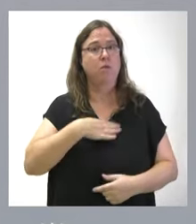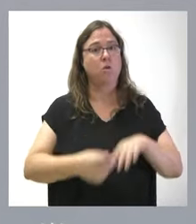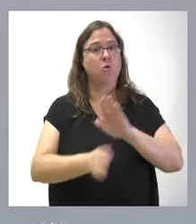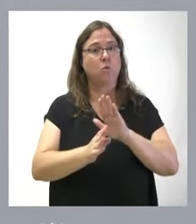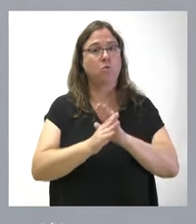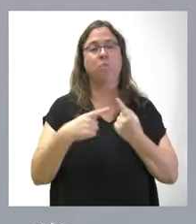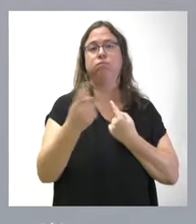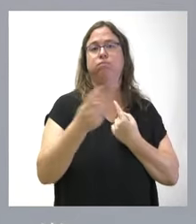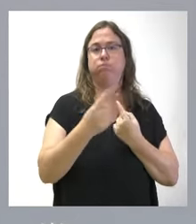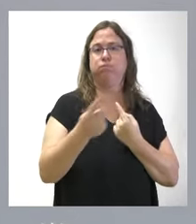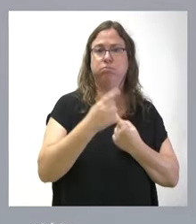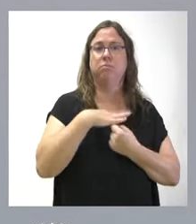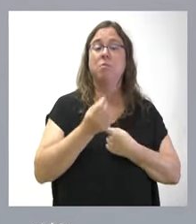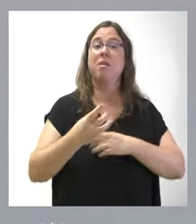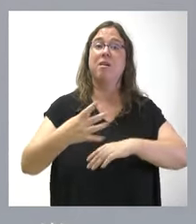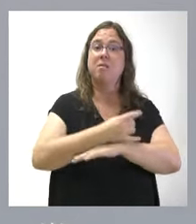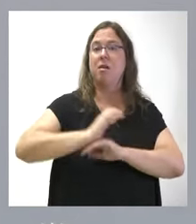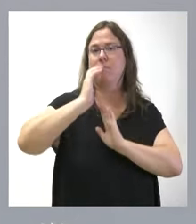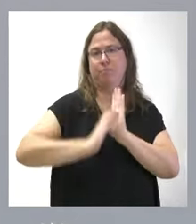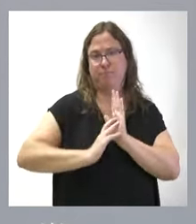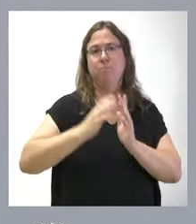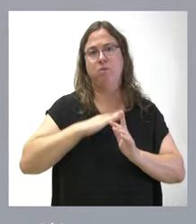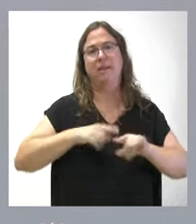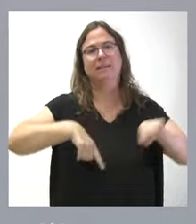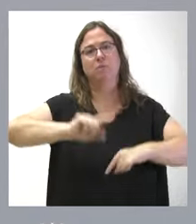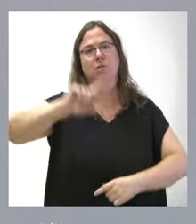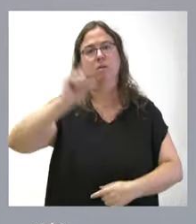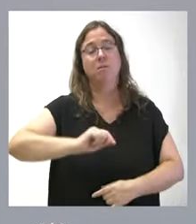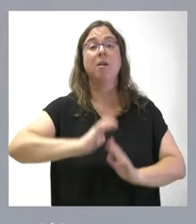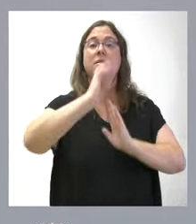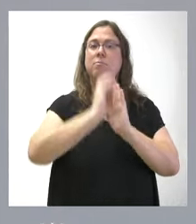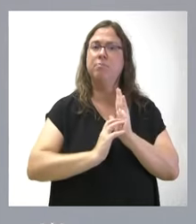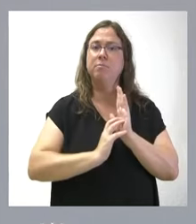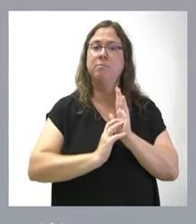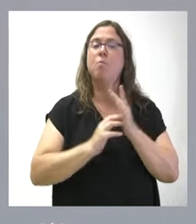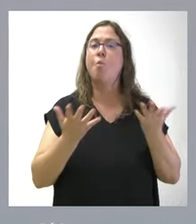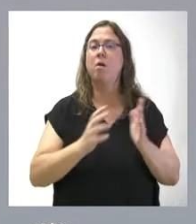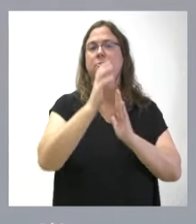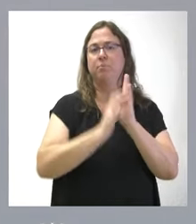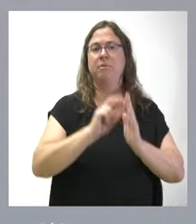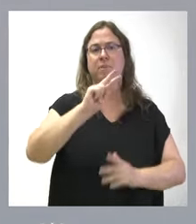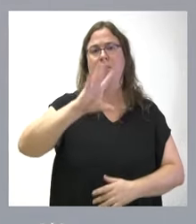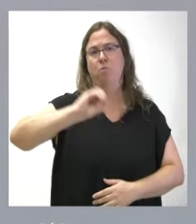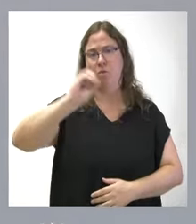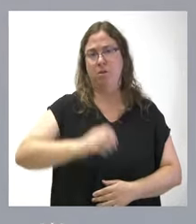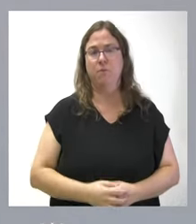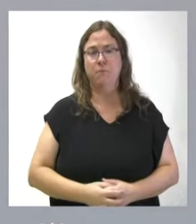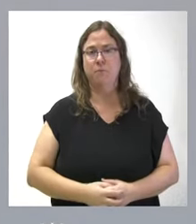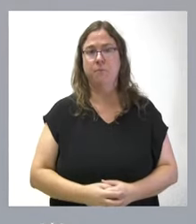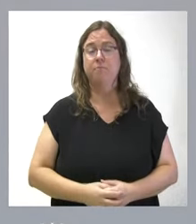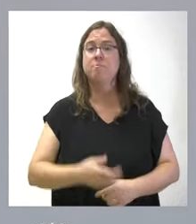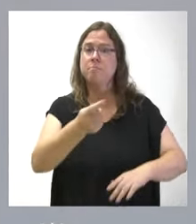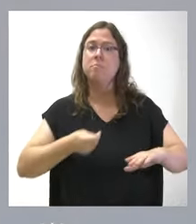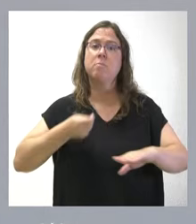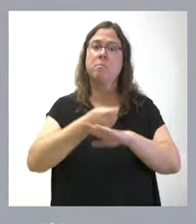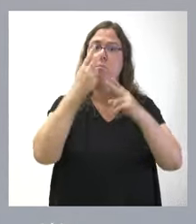puedan desplazar, tengan reducido el coste de transporte y el coste se reduce, como les digo, en un 25%. La aportación